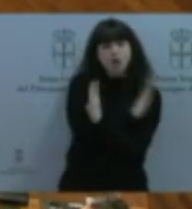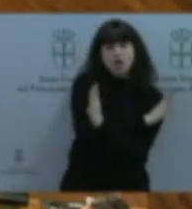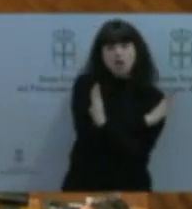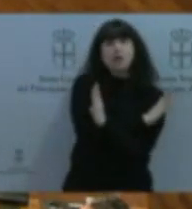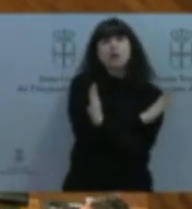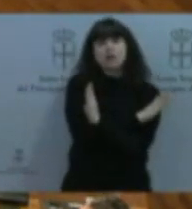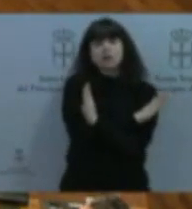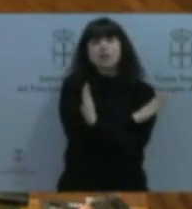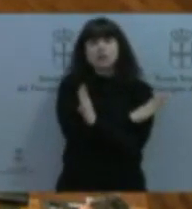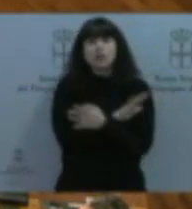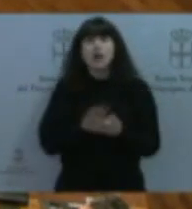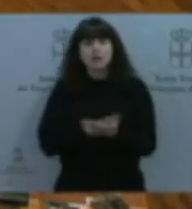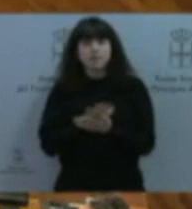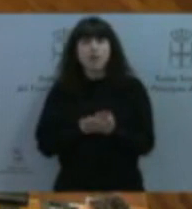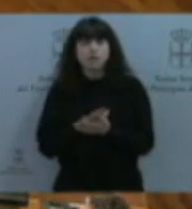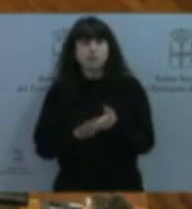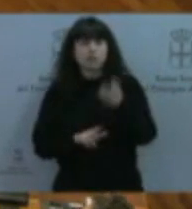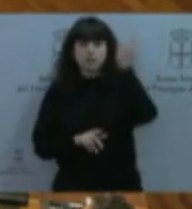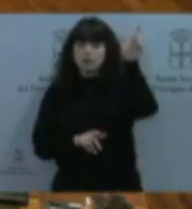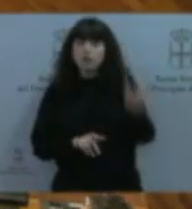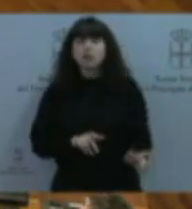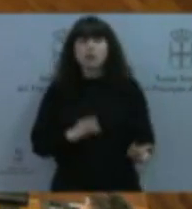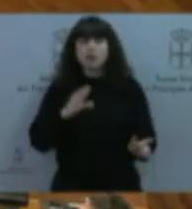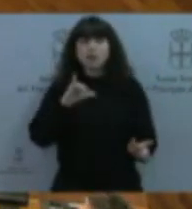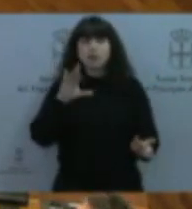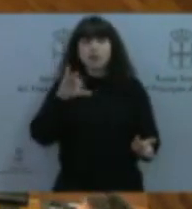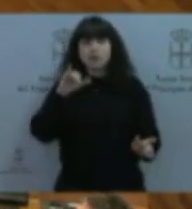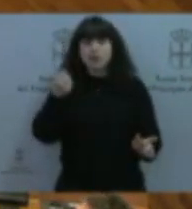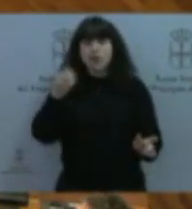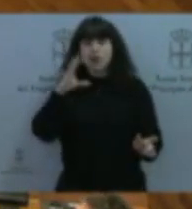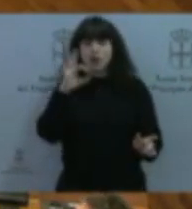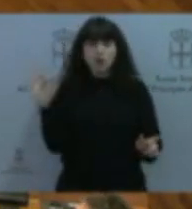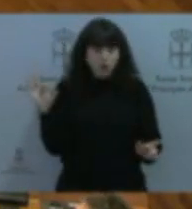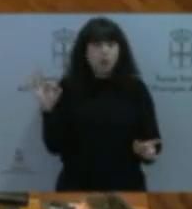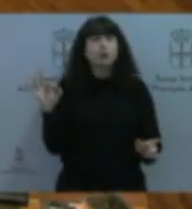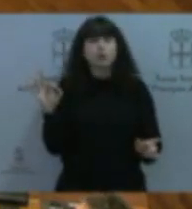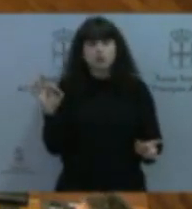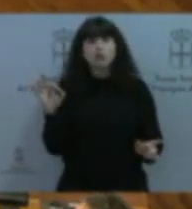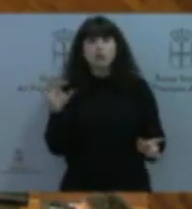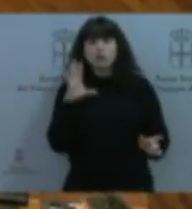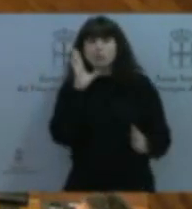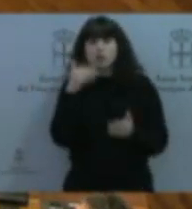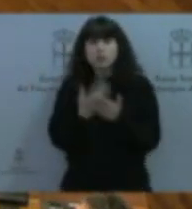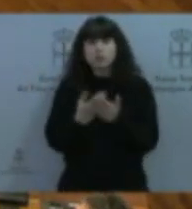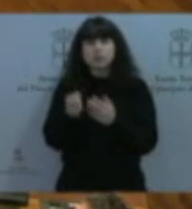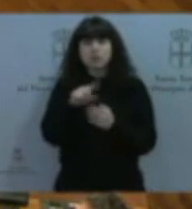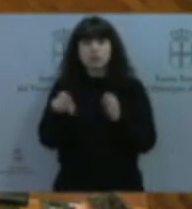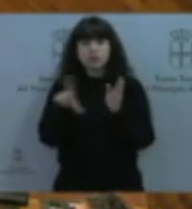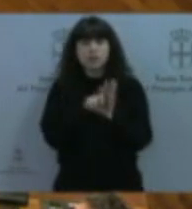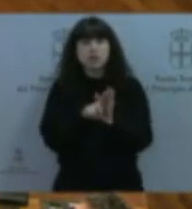hoy Foro quiere poner en valor a través de esta proposición no de ley. Por nuestra parte, la vamos a apoyar.